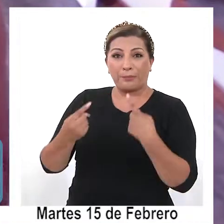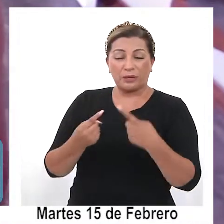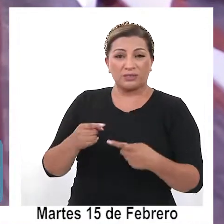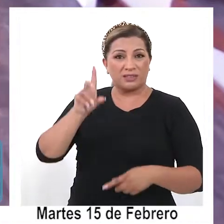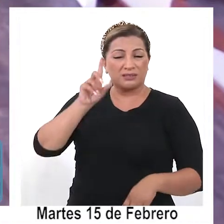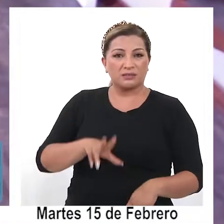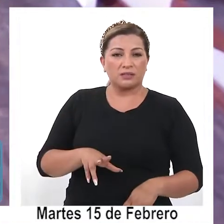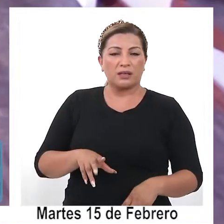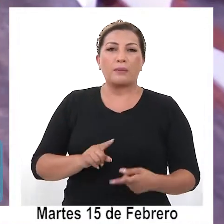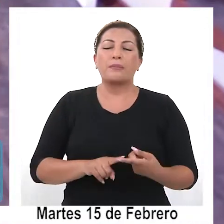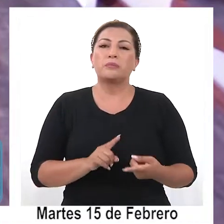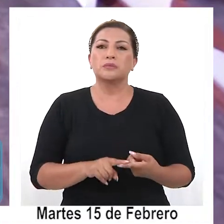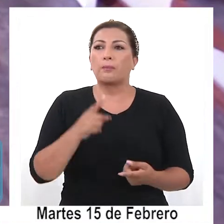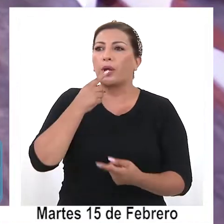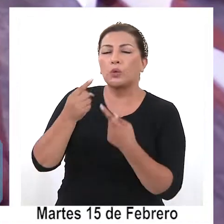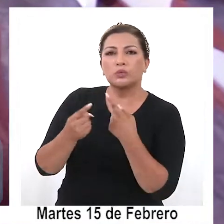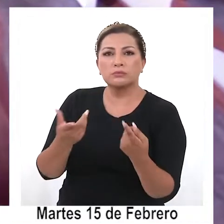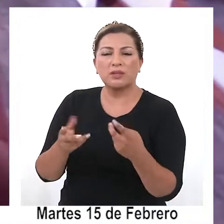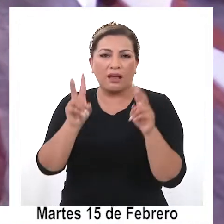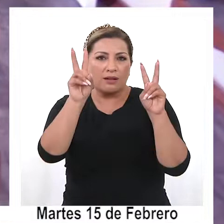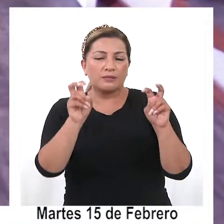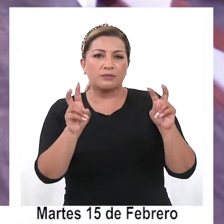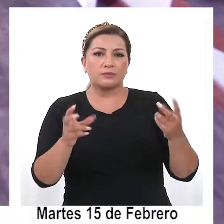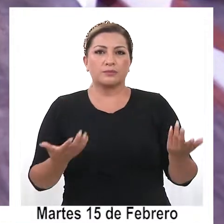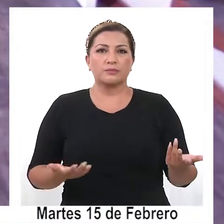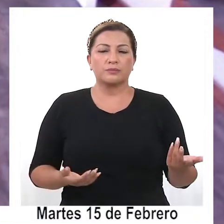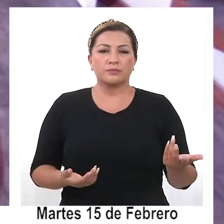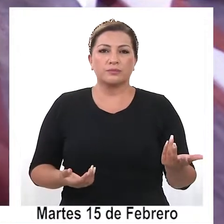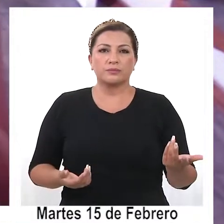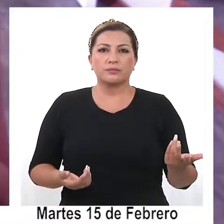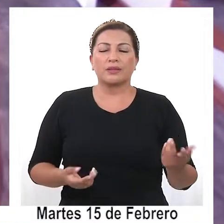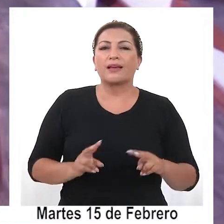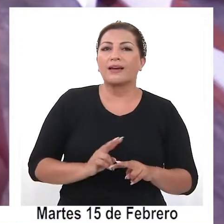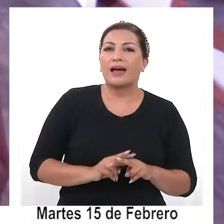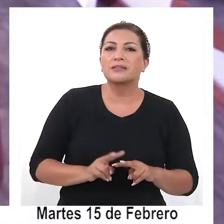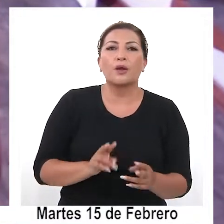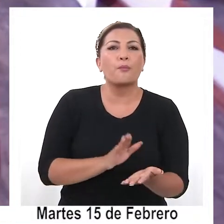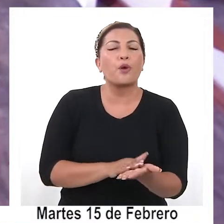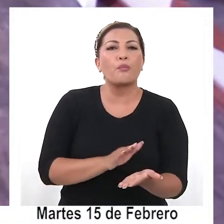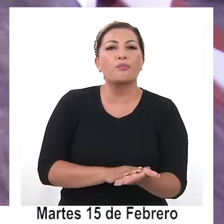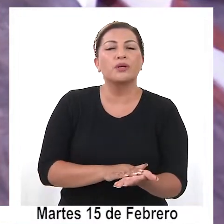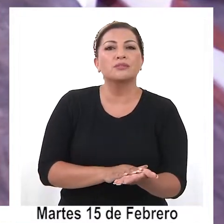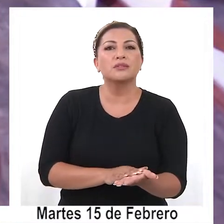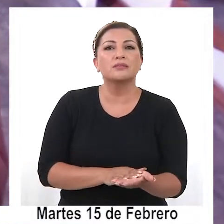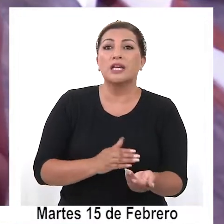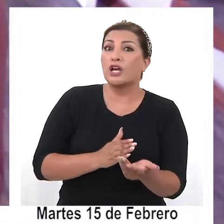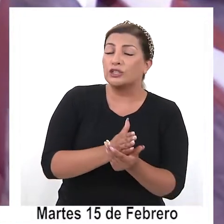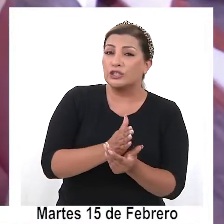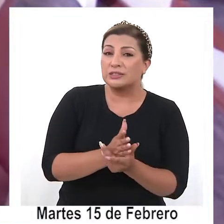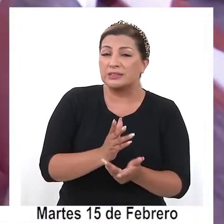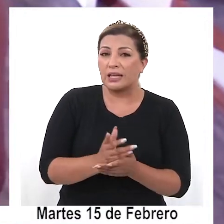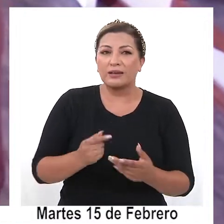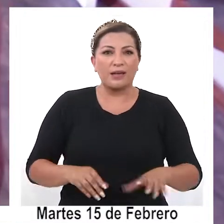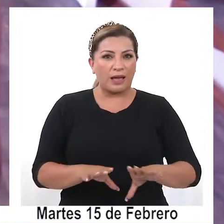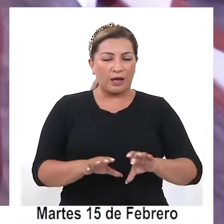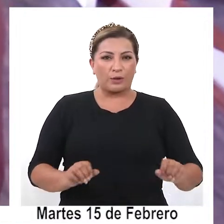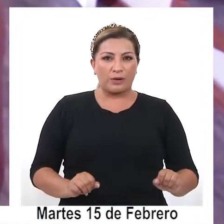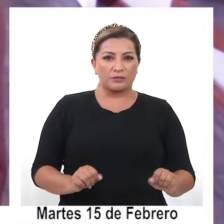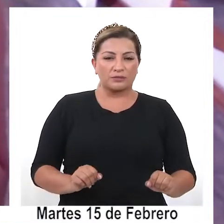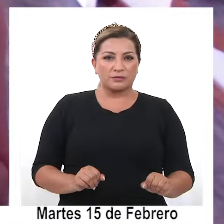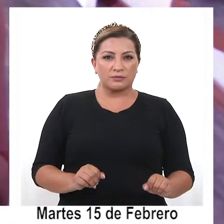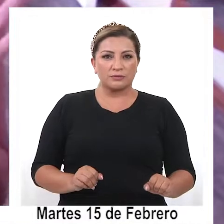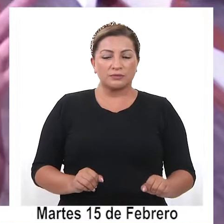van a participar y se les van a preguntar sobre discutir, analizar y generar propuestas, recomendaciones y acuerdos en relación